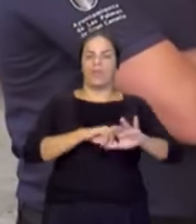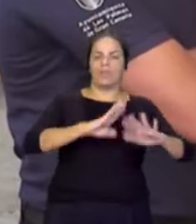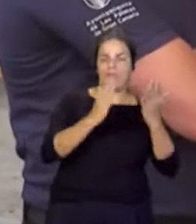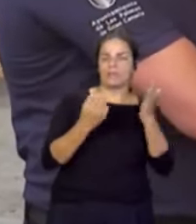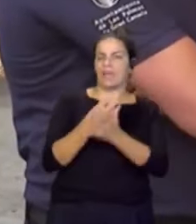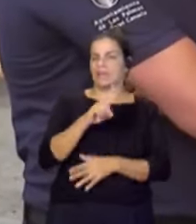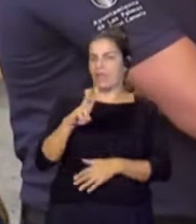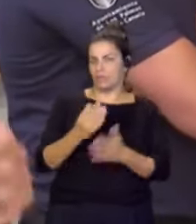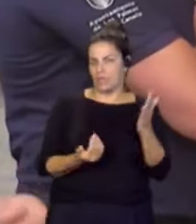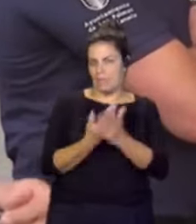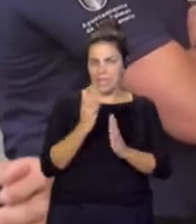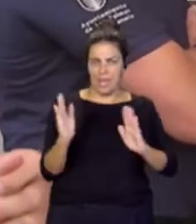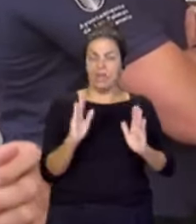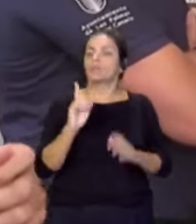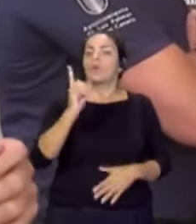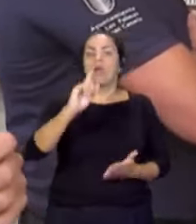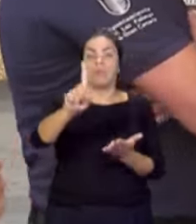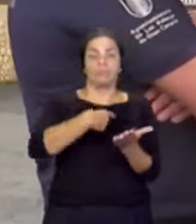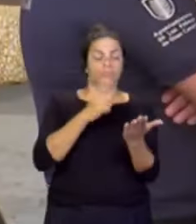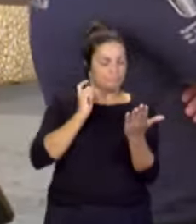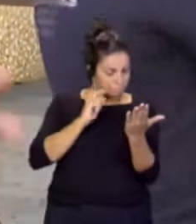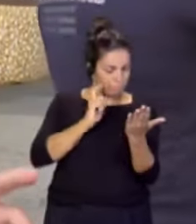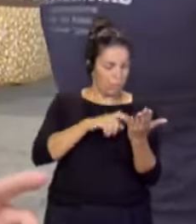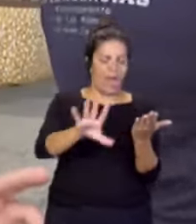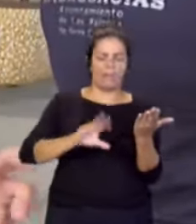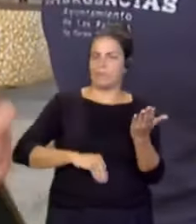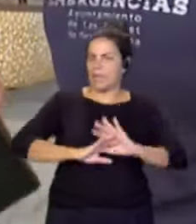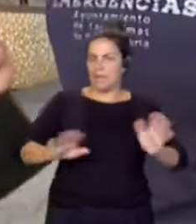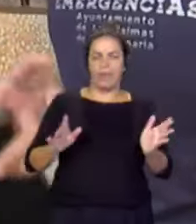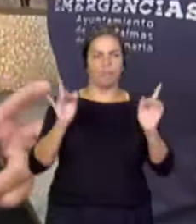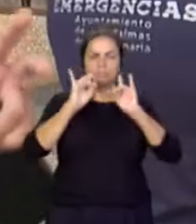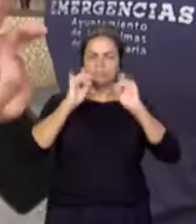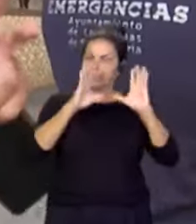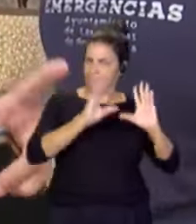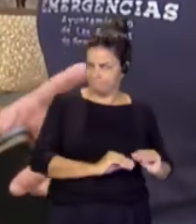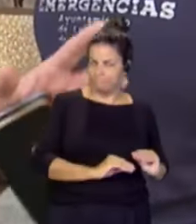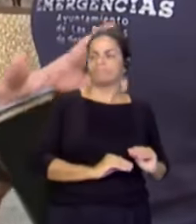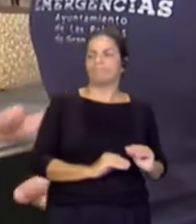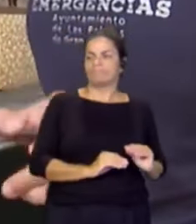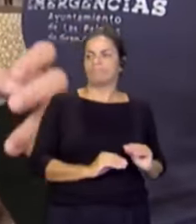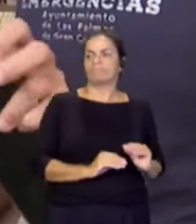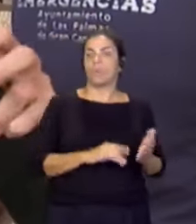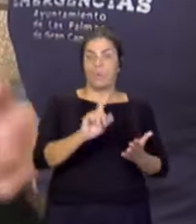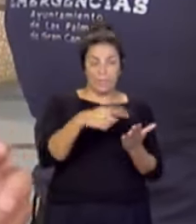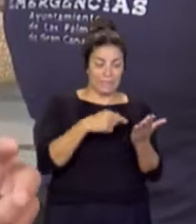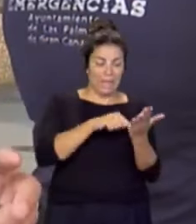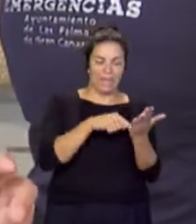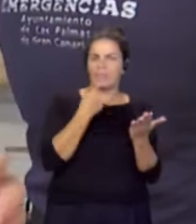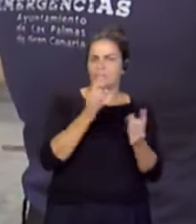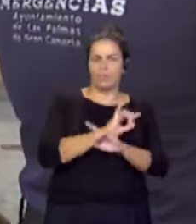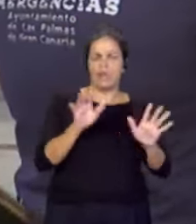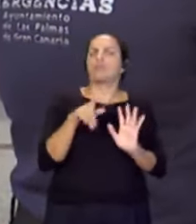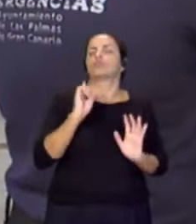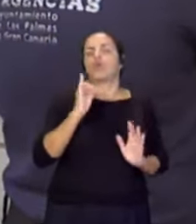la mañana. Tan solo hay que darle a aceptar a la pantalla para que se detenga ese mensaje, un mensaje que claramente nos señala que esto se trata de una